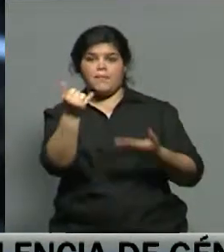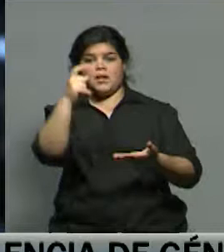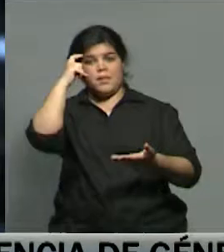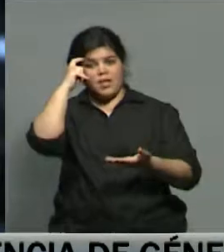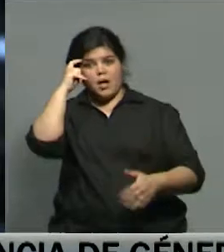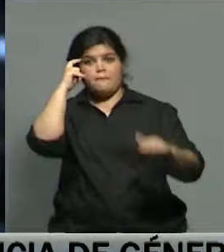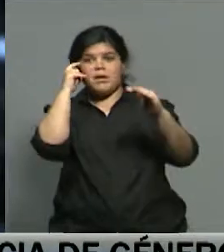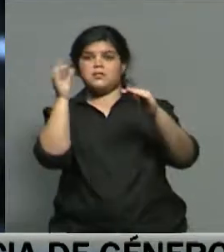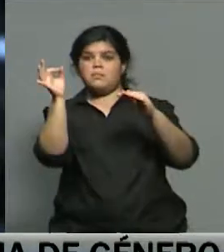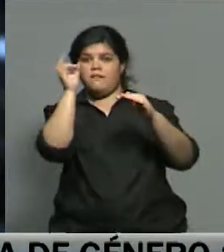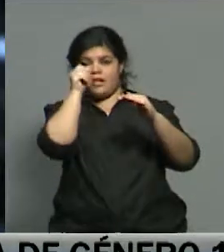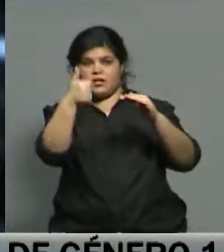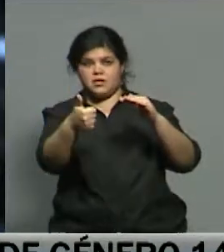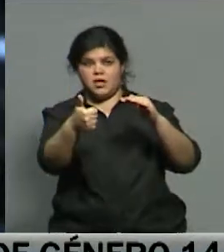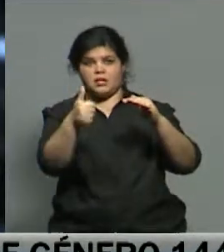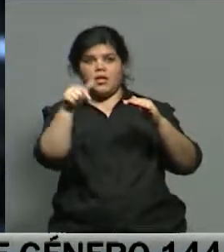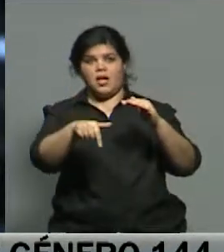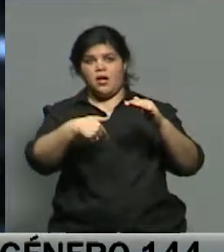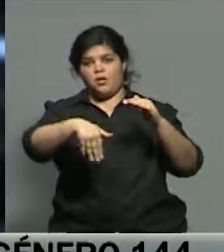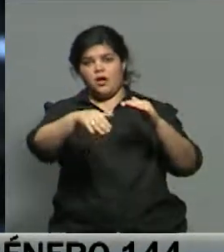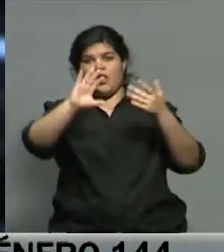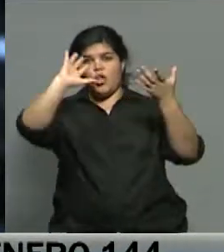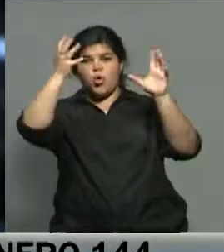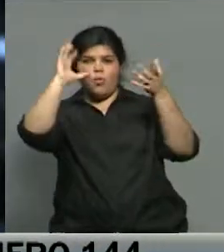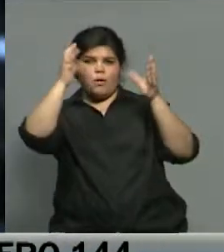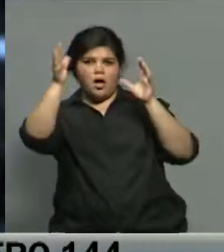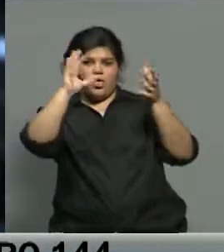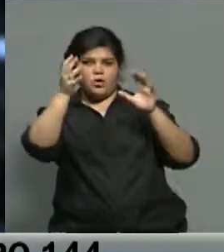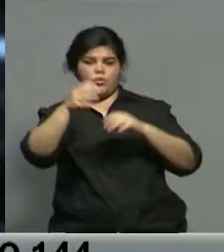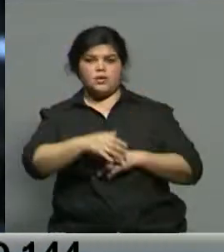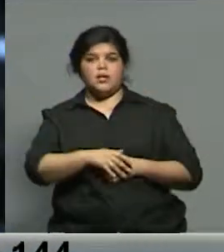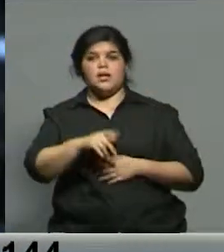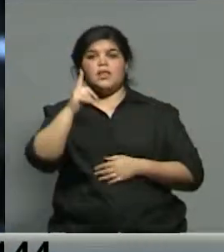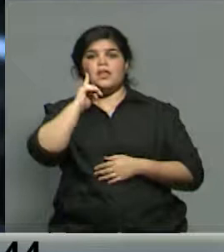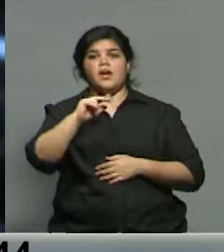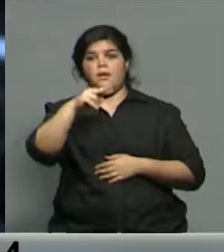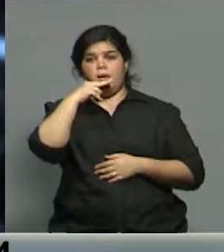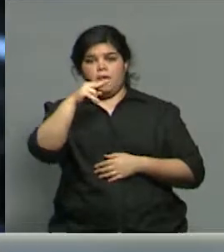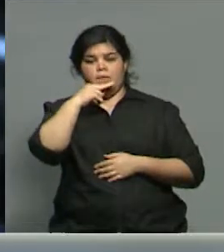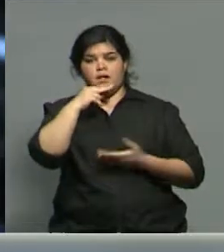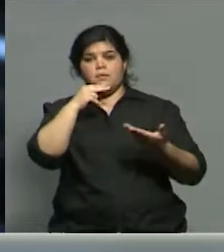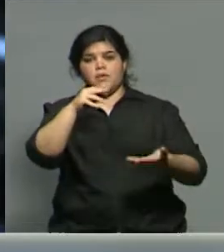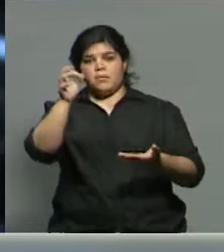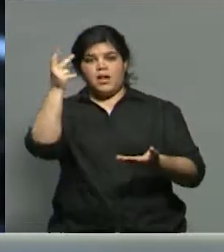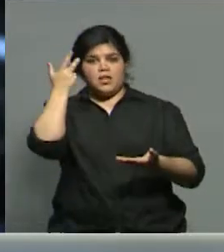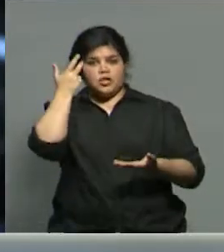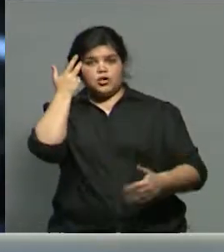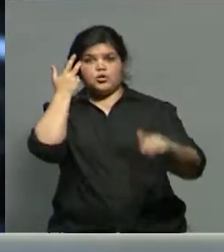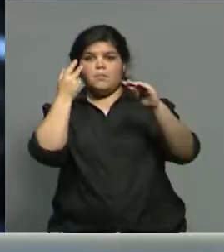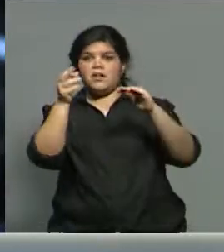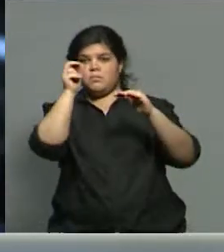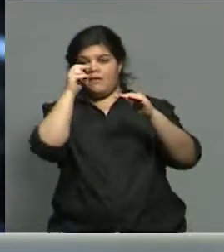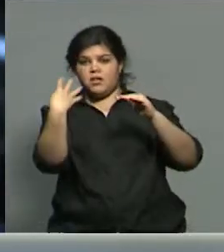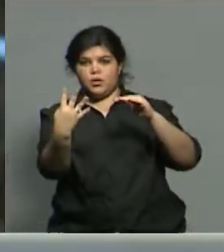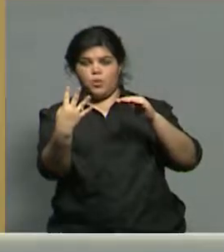10 grados y una máxima de 26 es lo que se espera, el cielo parcialmente nublado y el viernes mínima de 18, máxima de